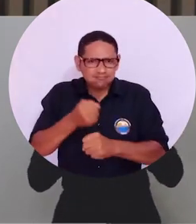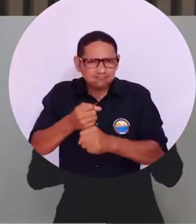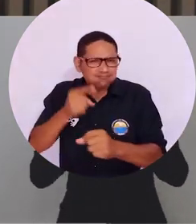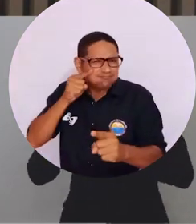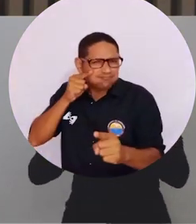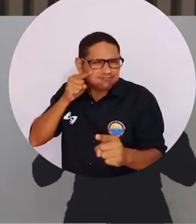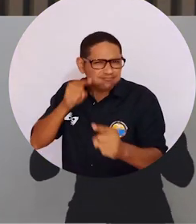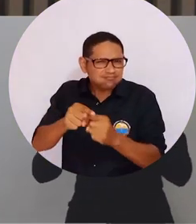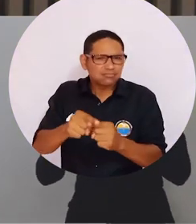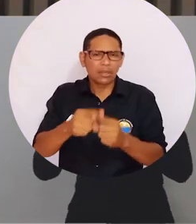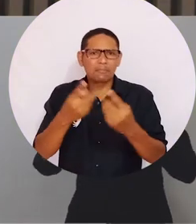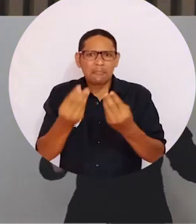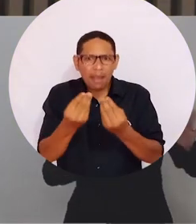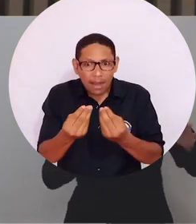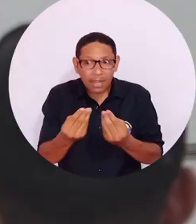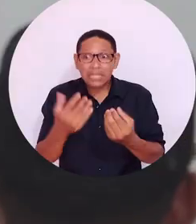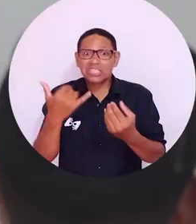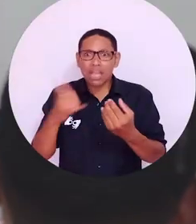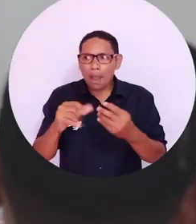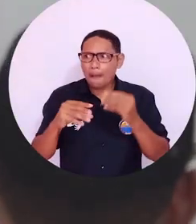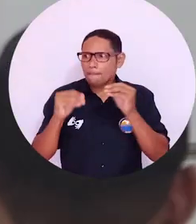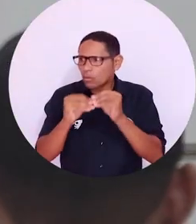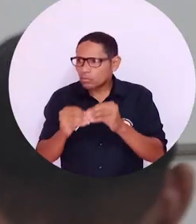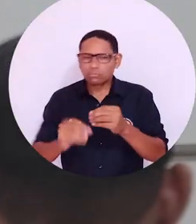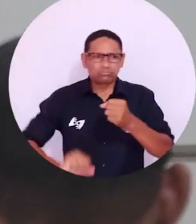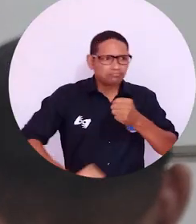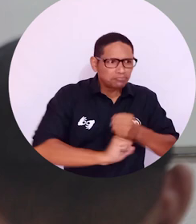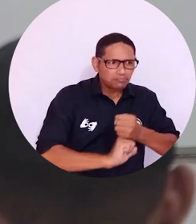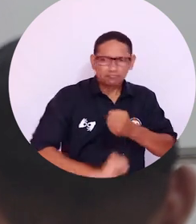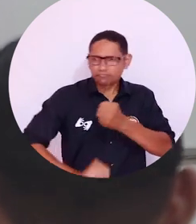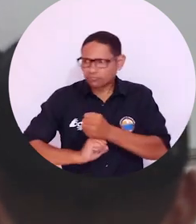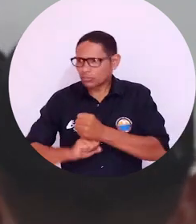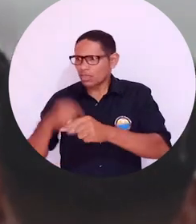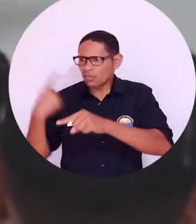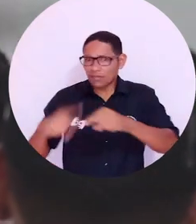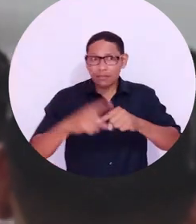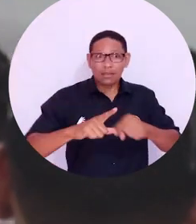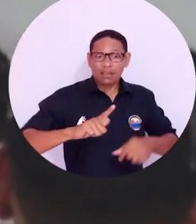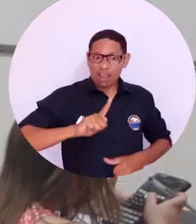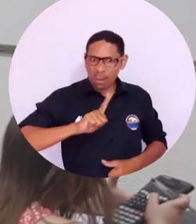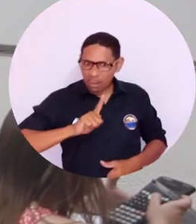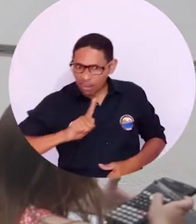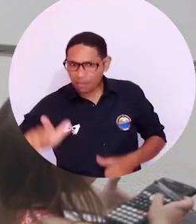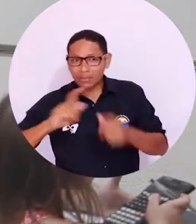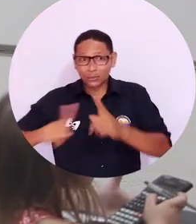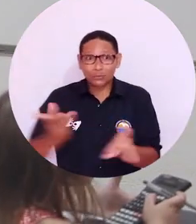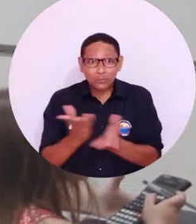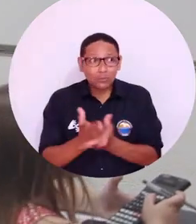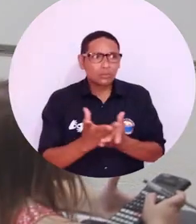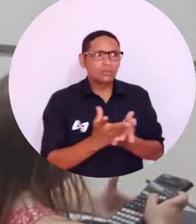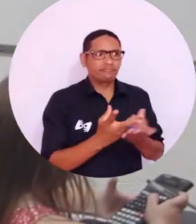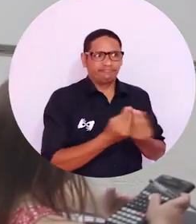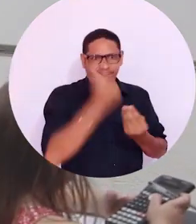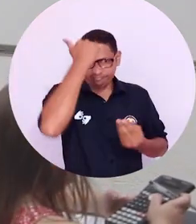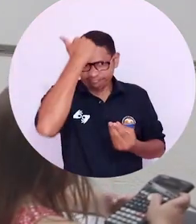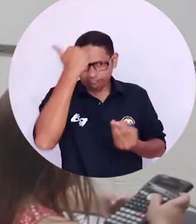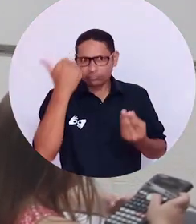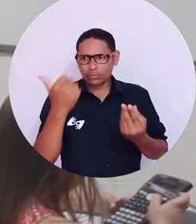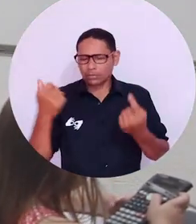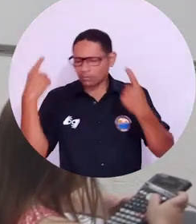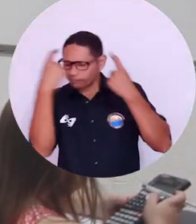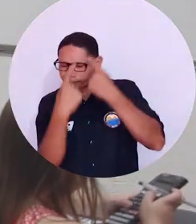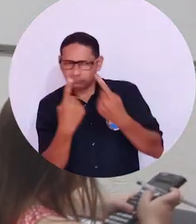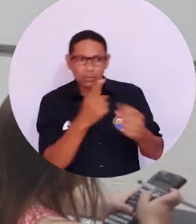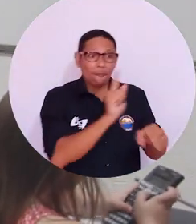a un plan de trabajo con metas esta misma semana, para que cada decano, con el apoyo de estas representaciones y con el liderazgo de representantes estudiantiles y